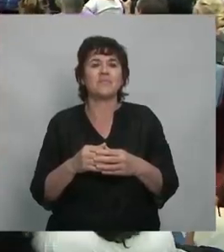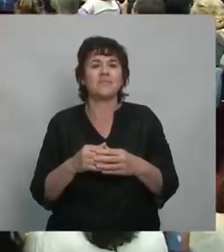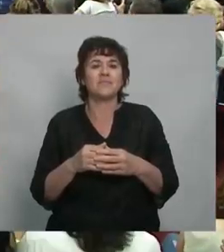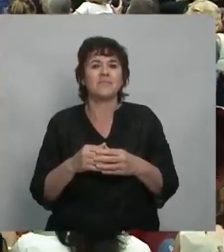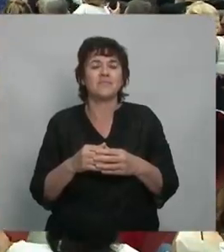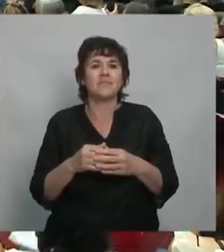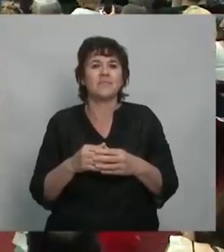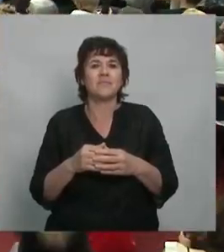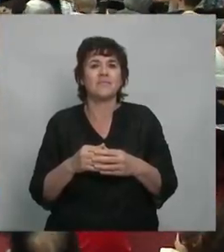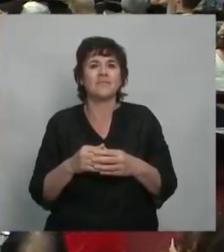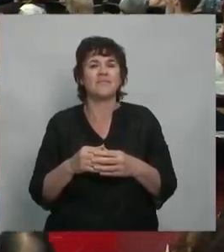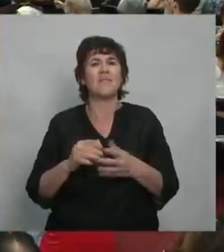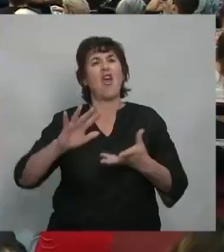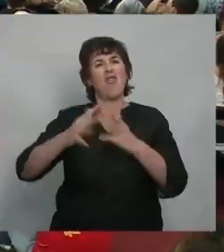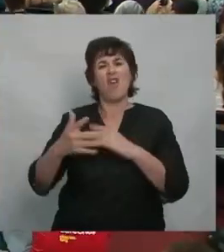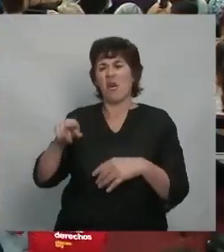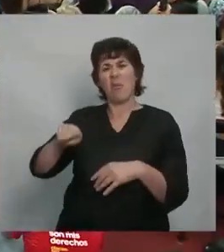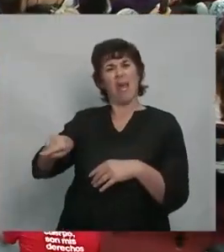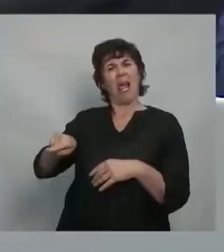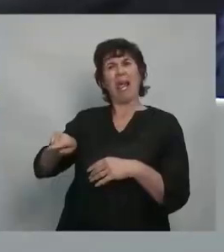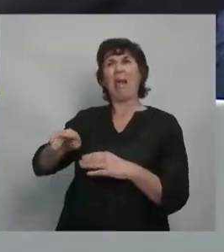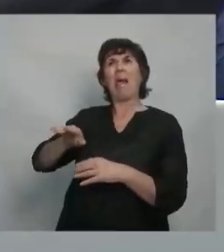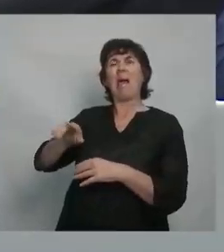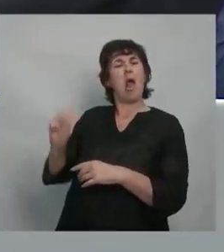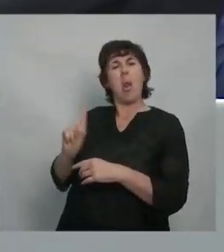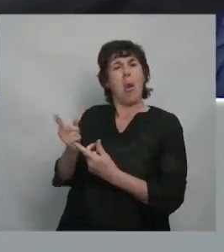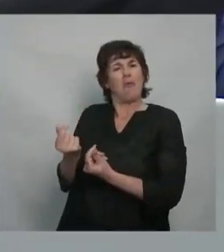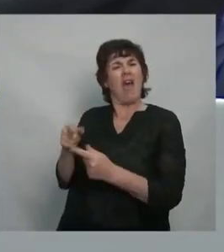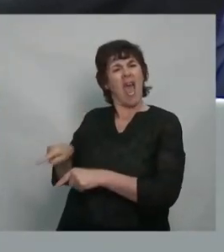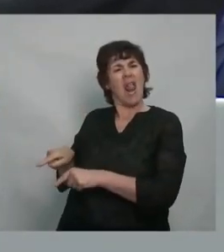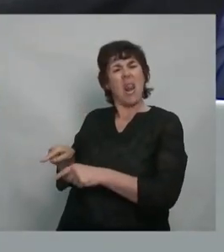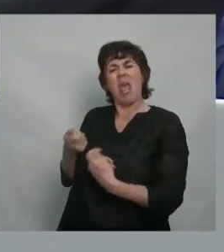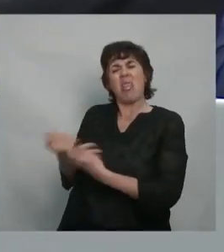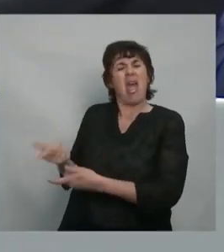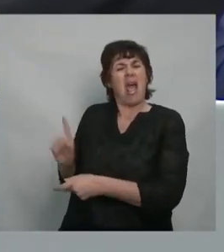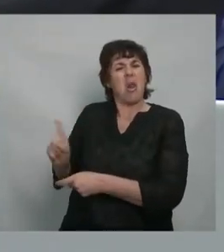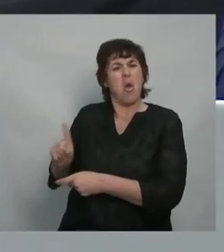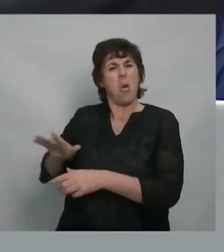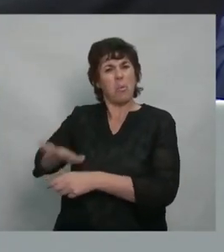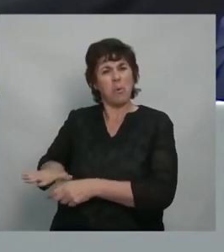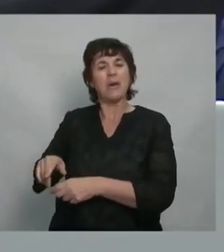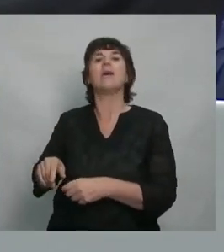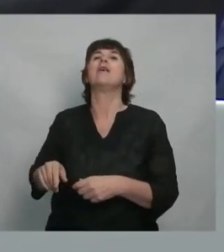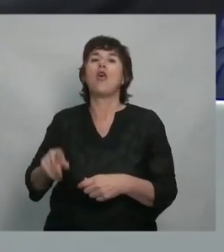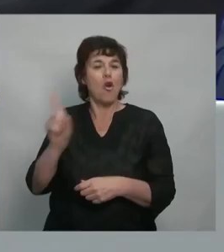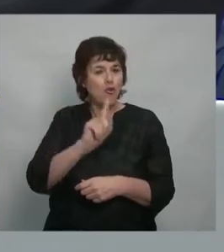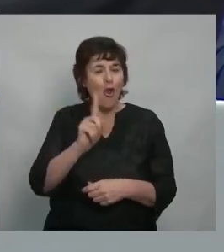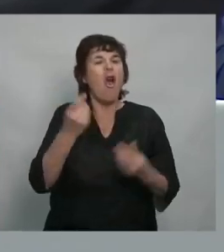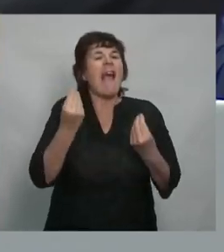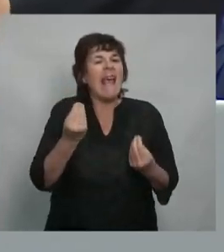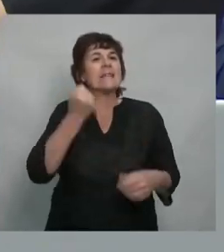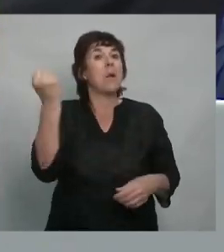¿Sublimar la guache? No, significa reconocer el rol del Estado